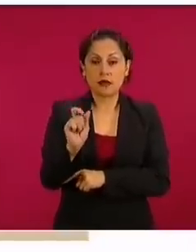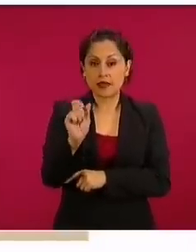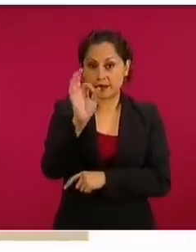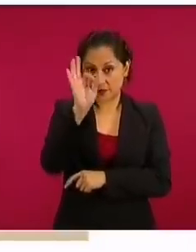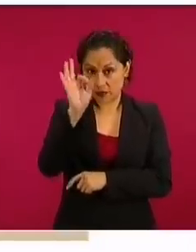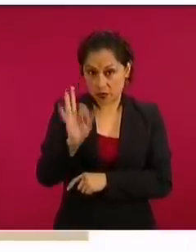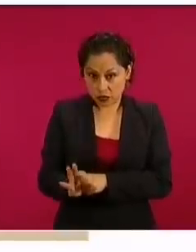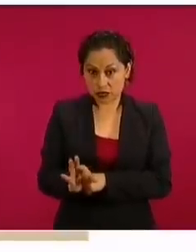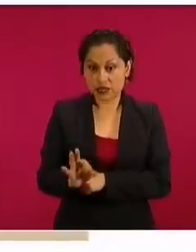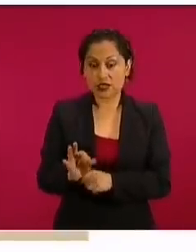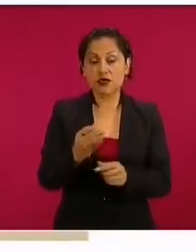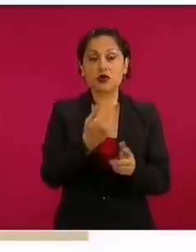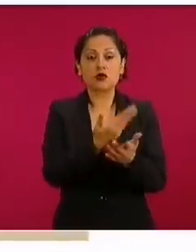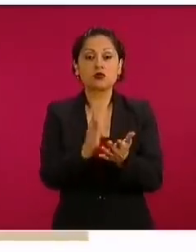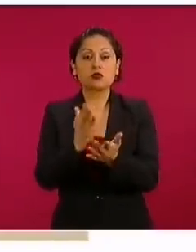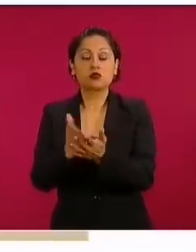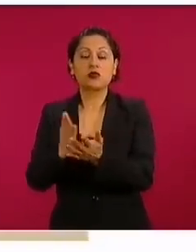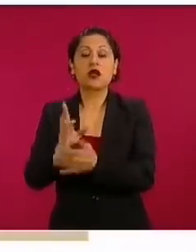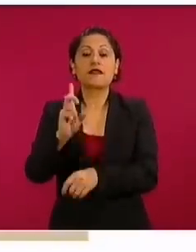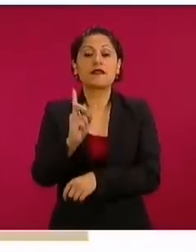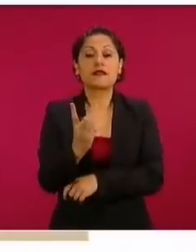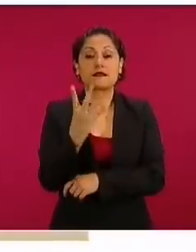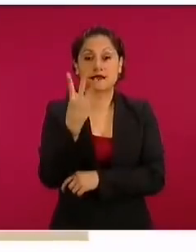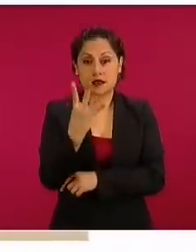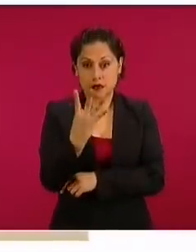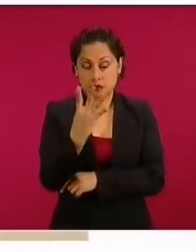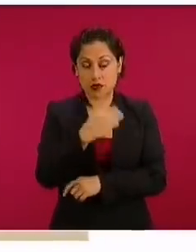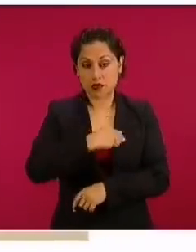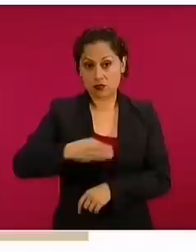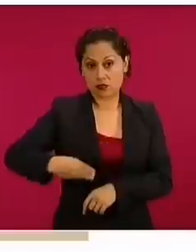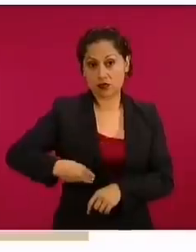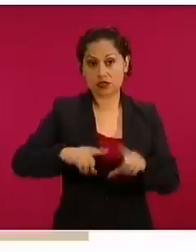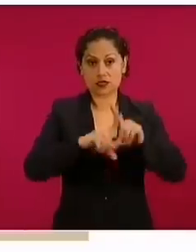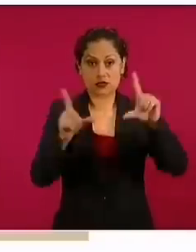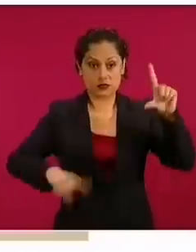en 34 municipios del resto del país.